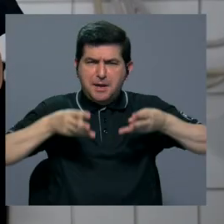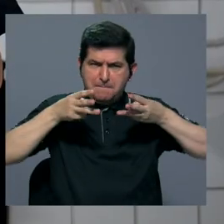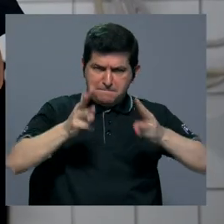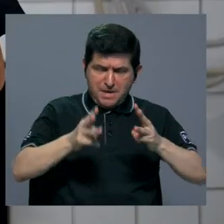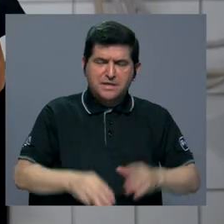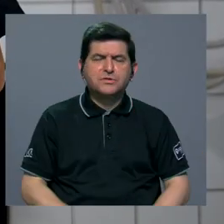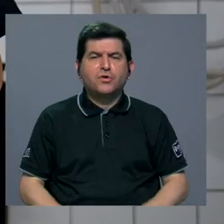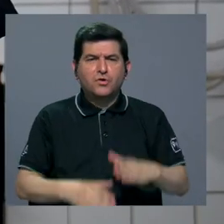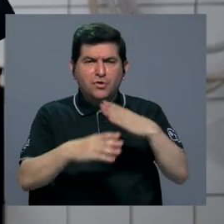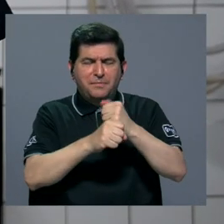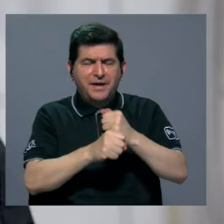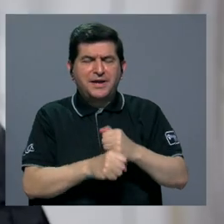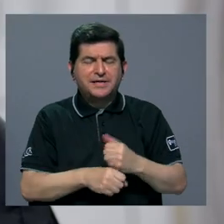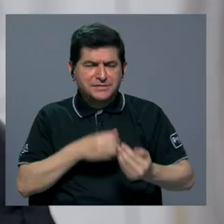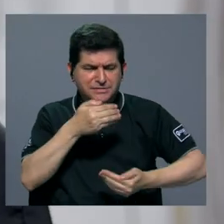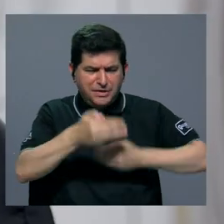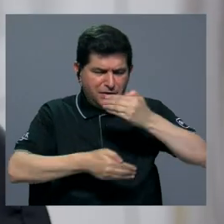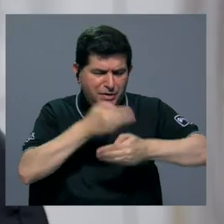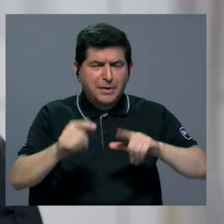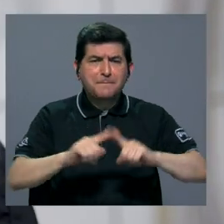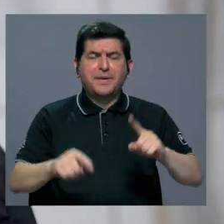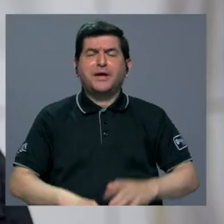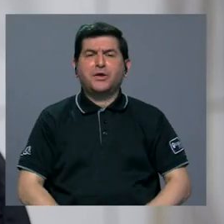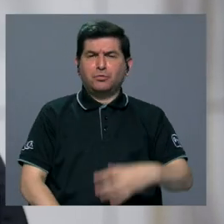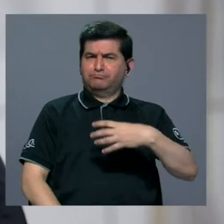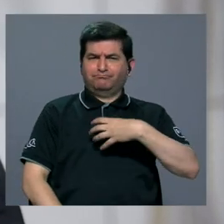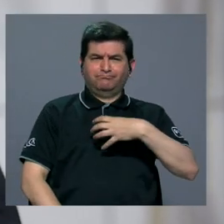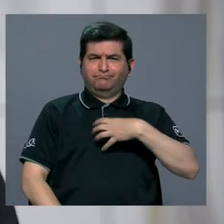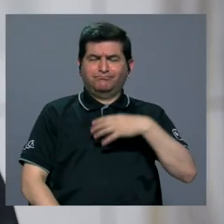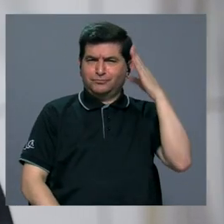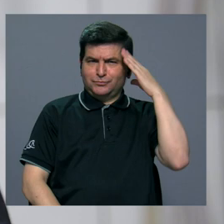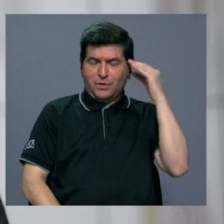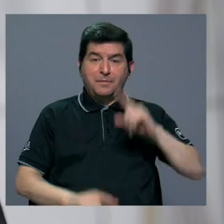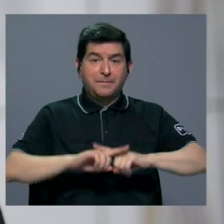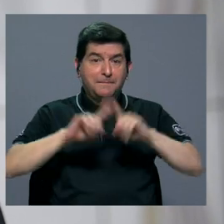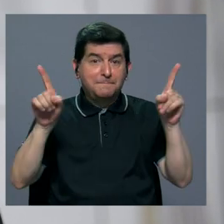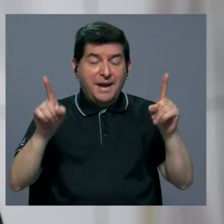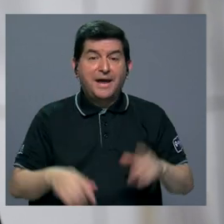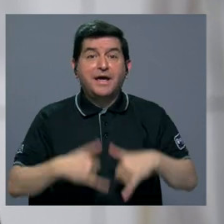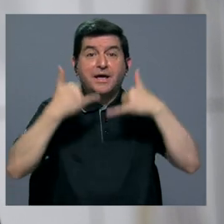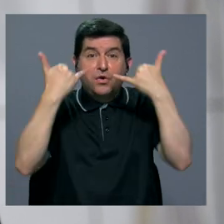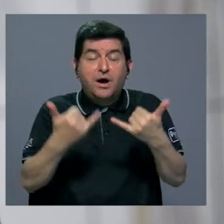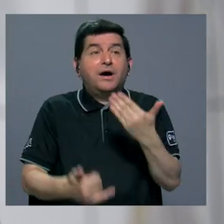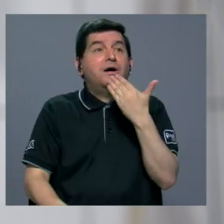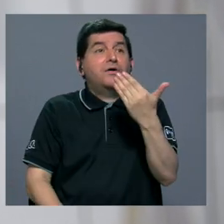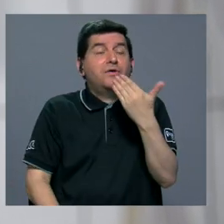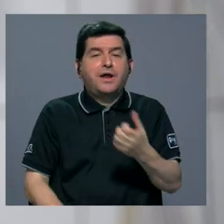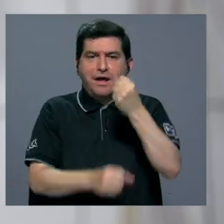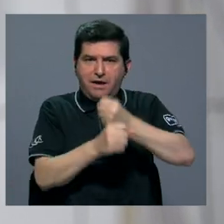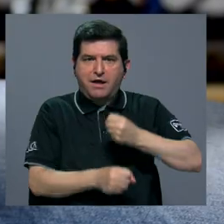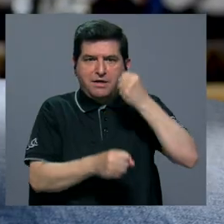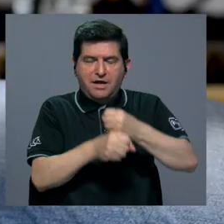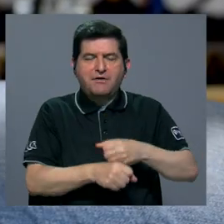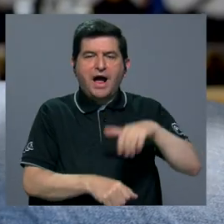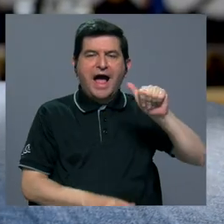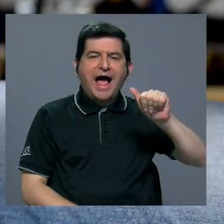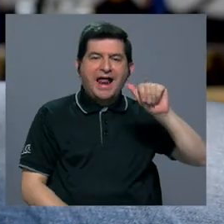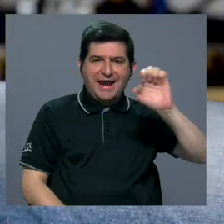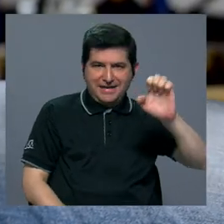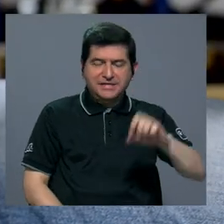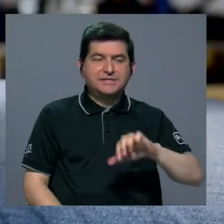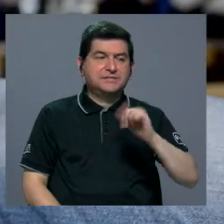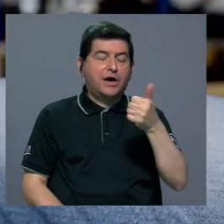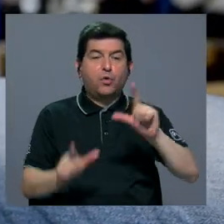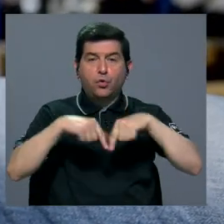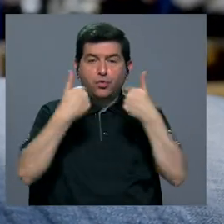maltear el maíz, pero de forma empírica. Sin embargo, ahora, gracias al trabajo de Ana Elisa y otro grupo